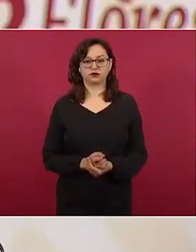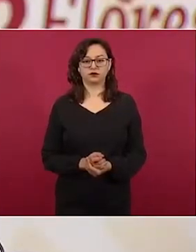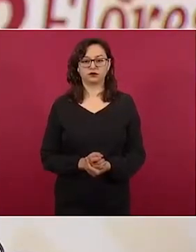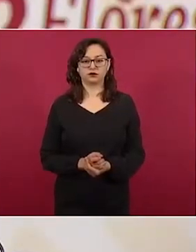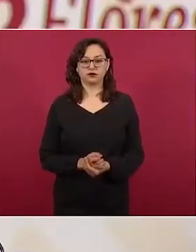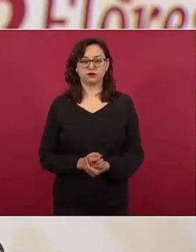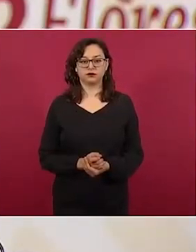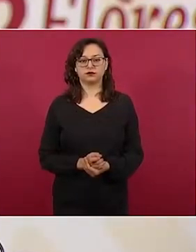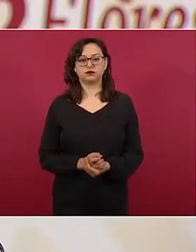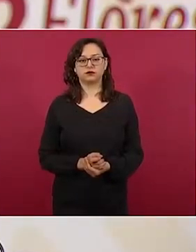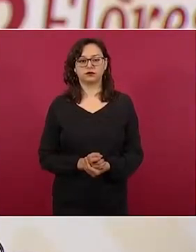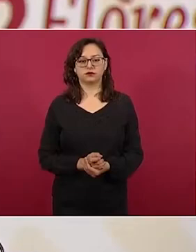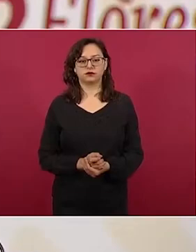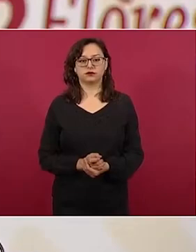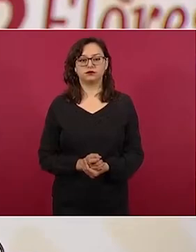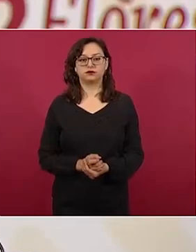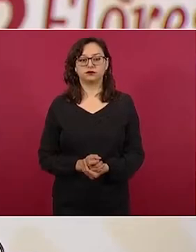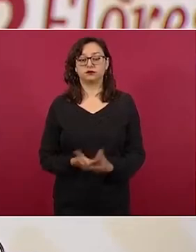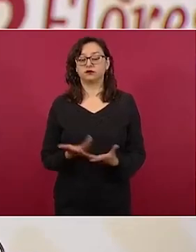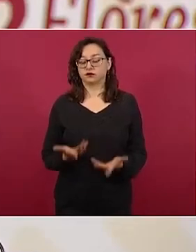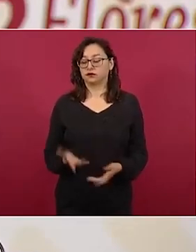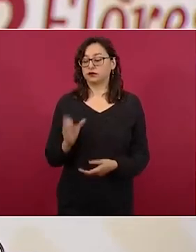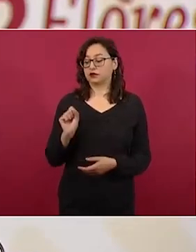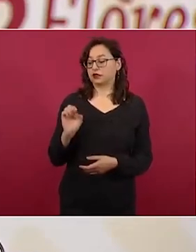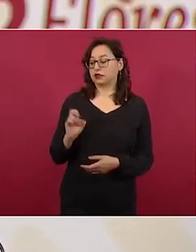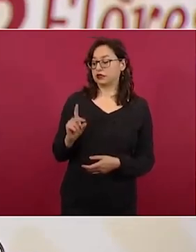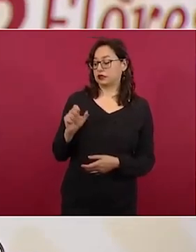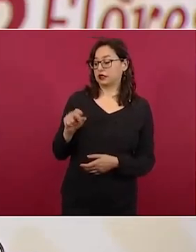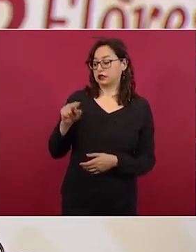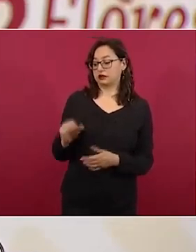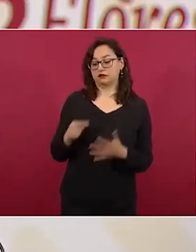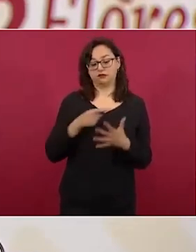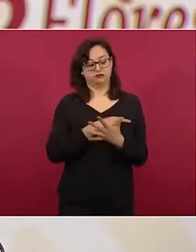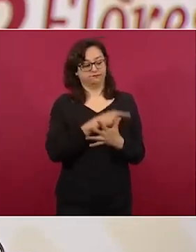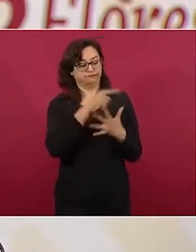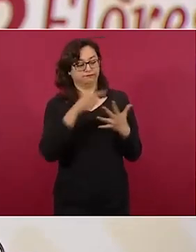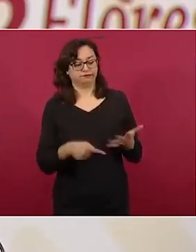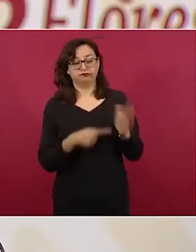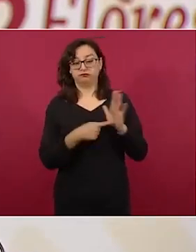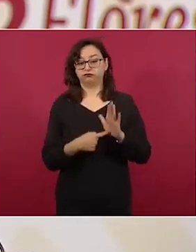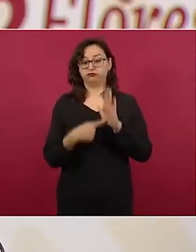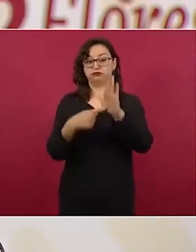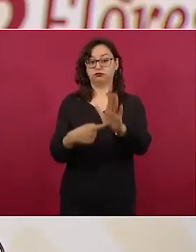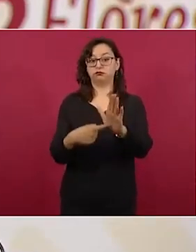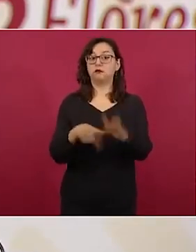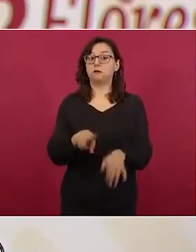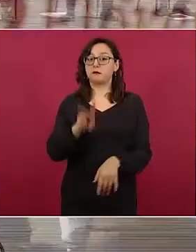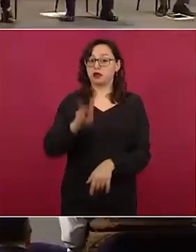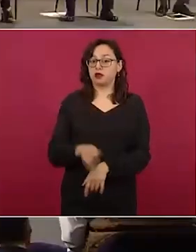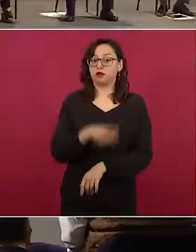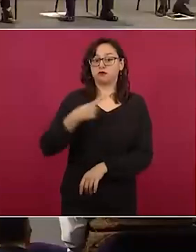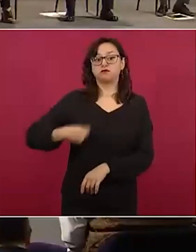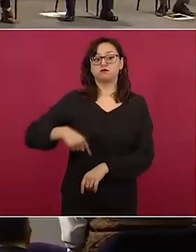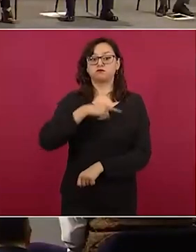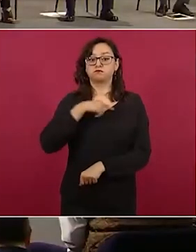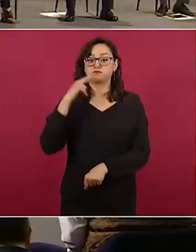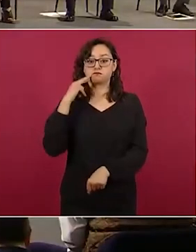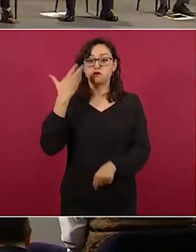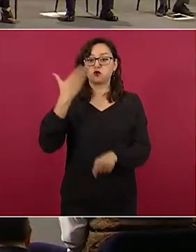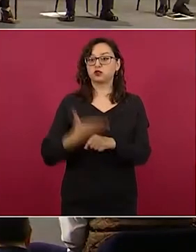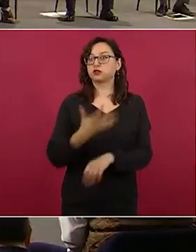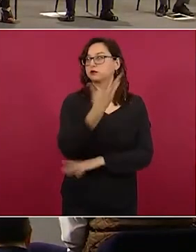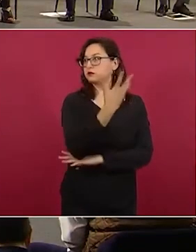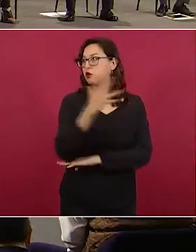Bajo este tenor Sedena reafirma y ratifica la responsabilidad institucional que tiene con el medio ambiente